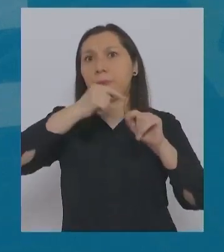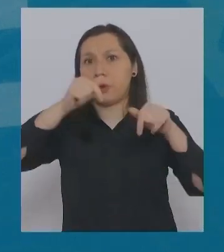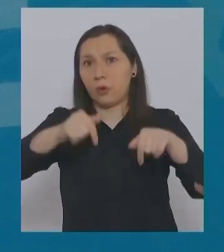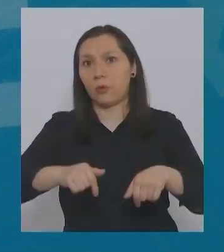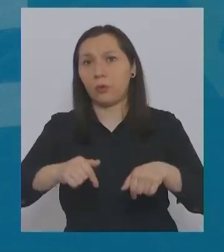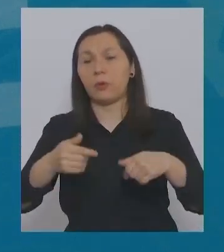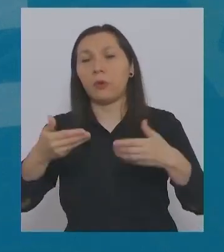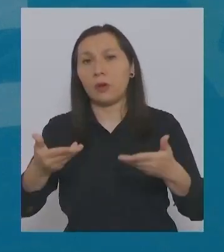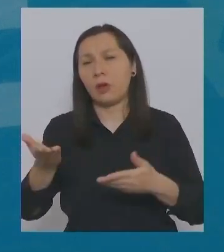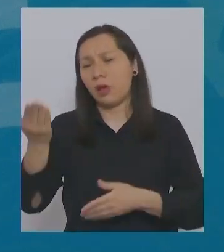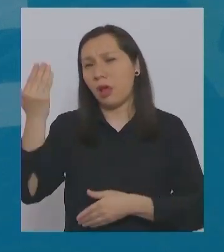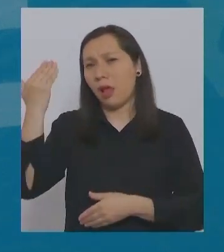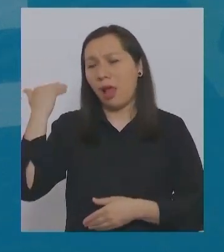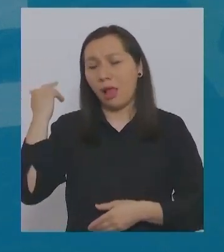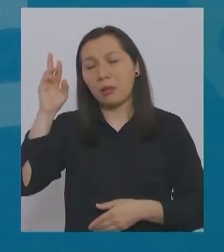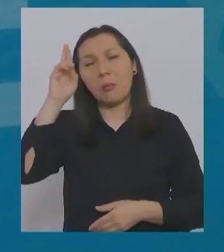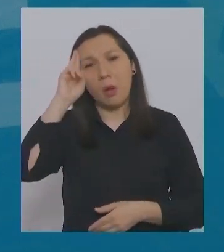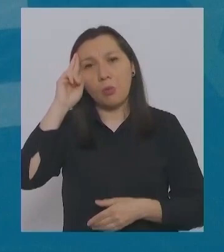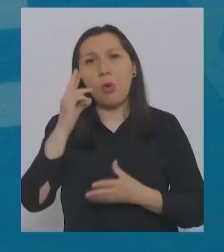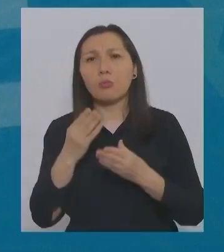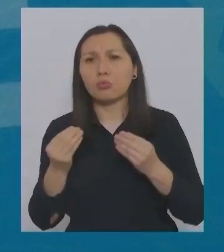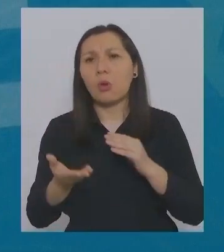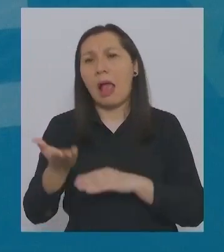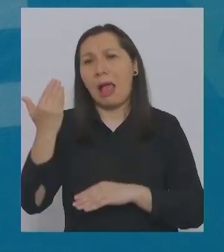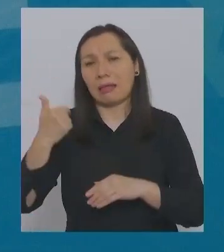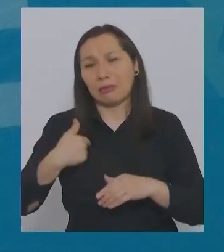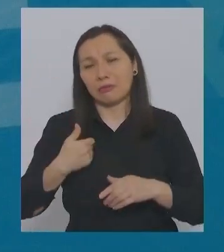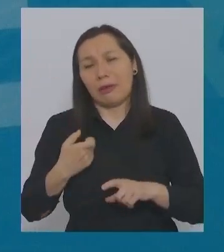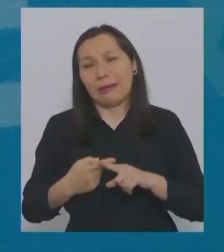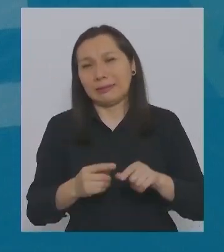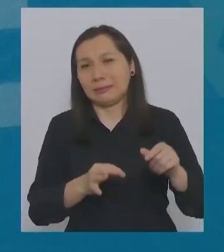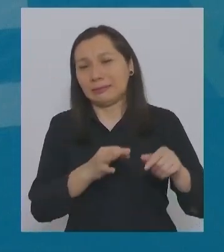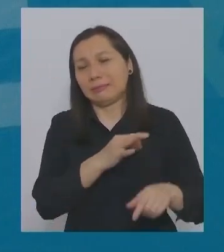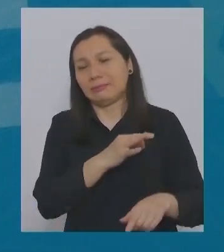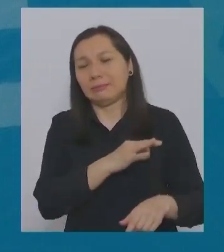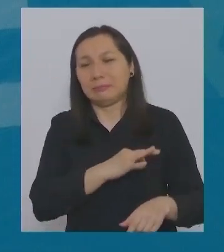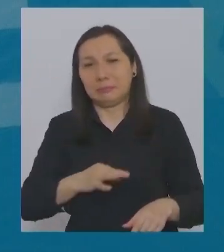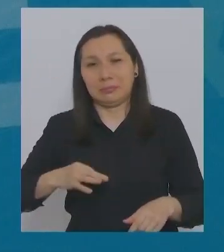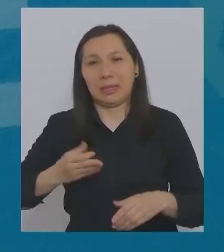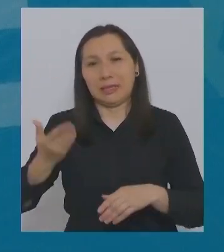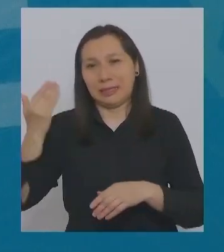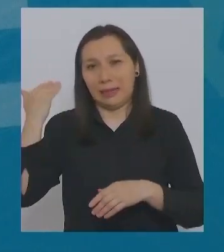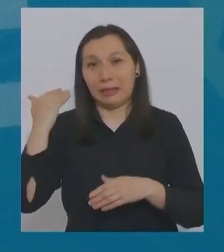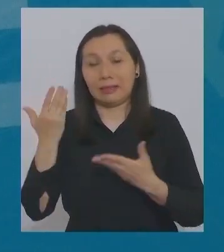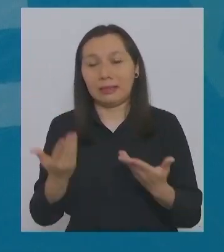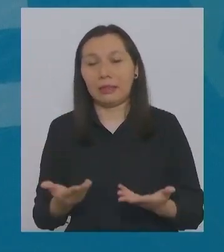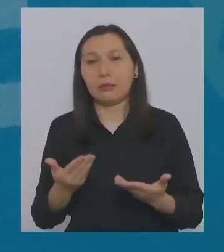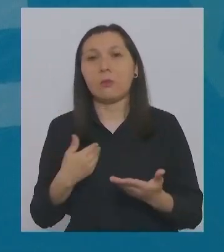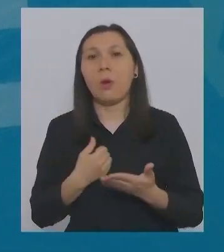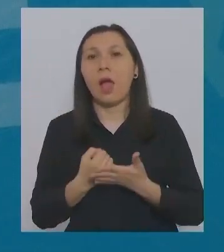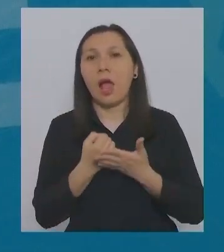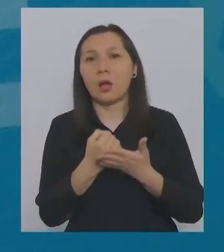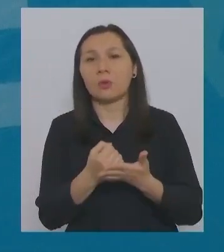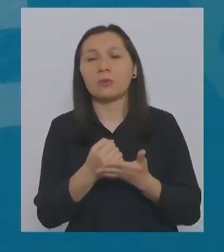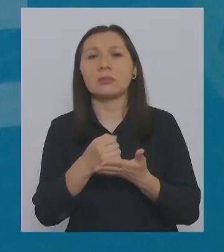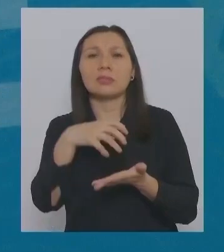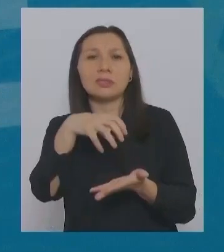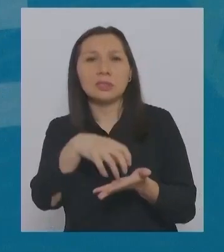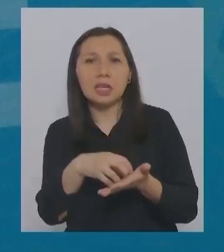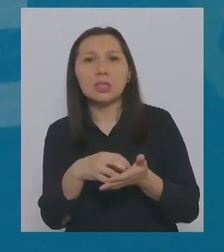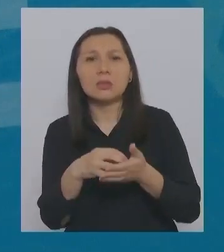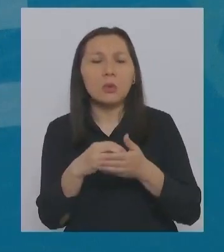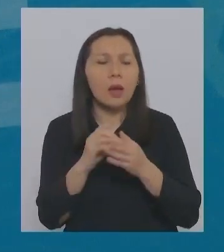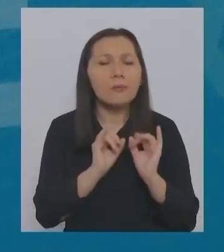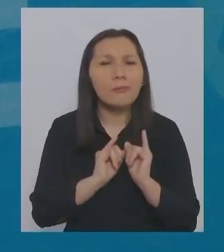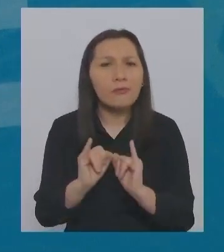Recuerdo que antiguamente, mucho antes de ese ministro, justamente la parte en la cual yo contribuía como director del centro toxicológico, era